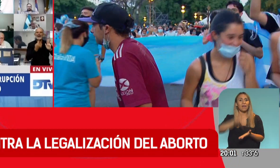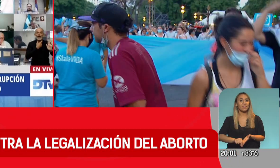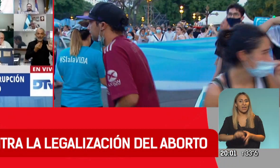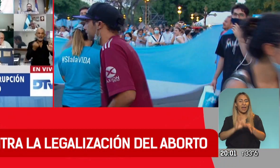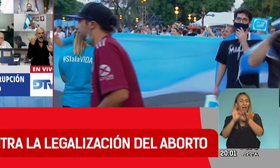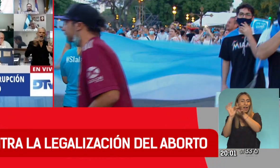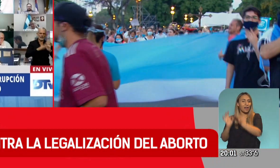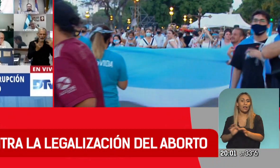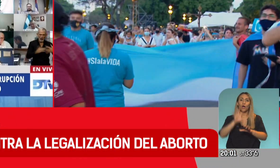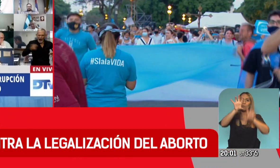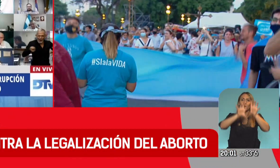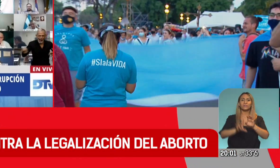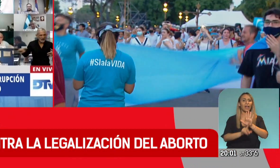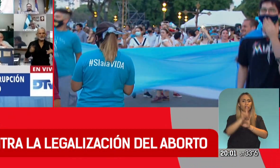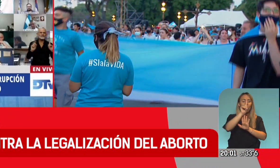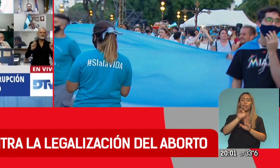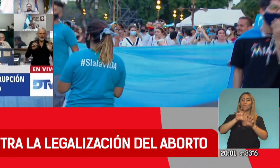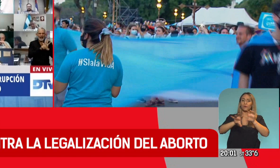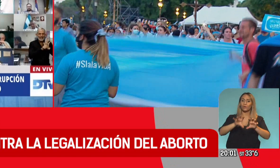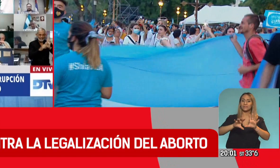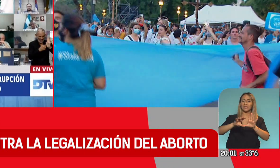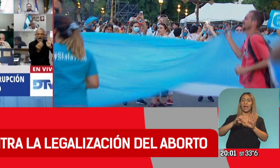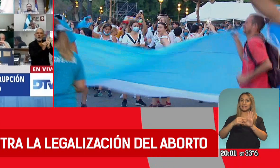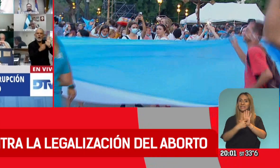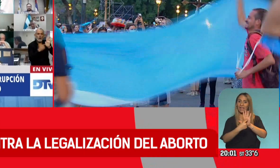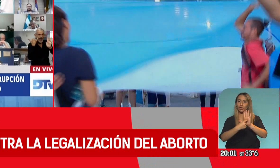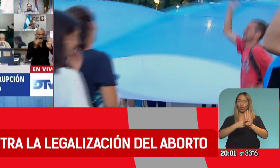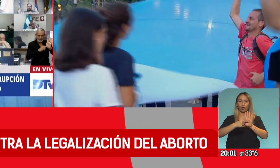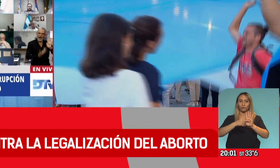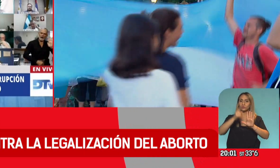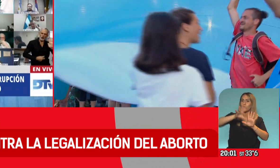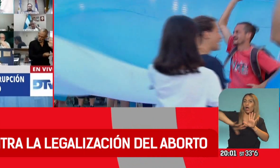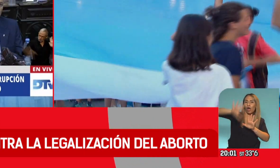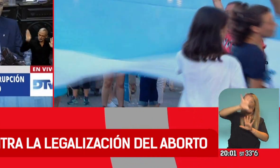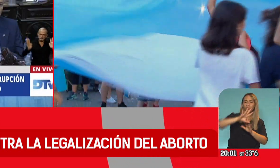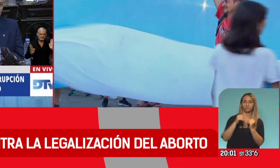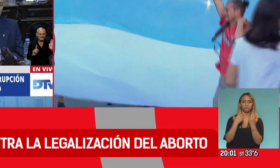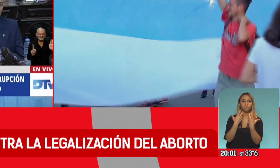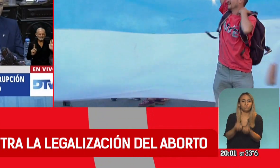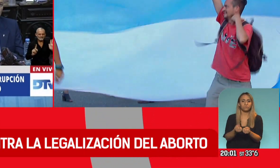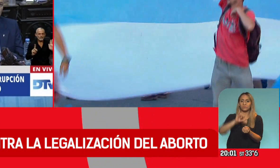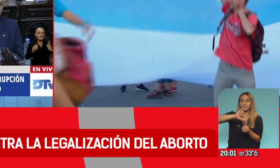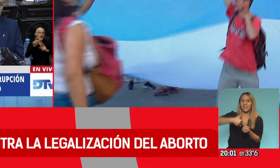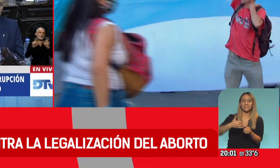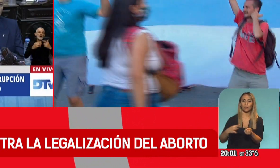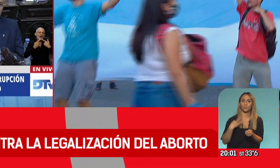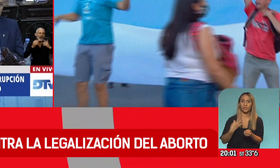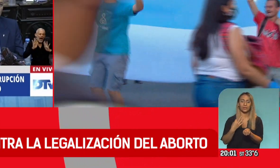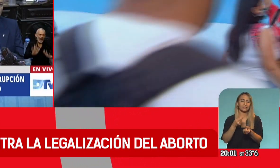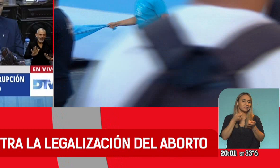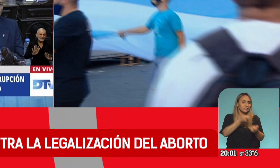provincias, las provincias del norte, las provincias del centro, están diciéndole sí a la vida y le están diciendo a los senadores, a los diputados,